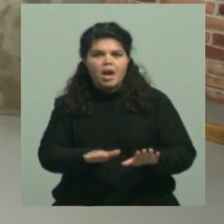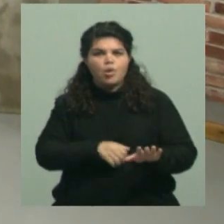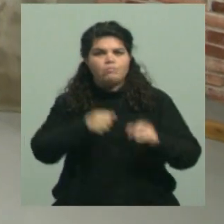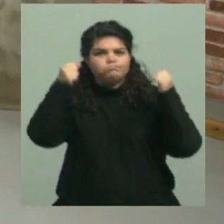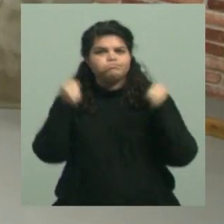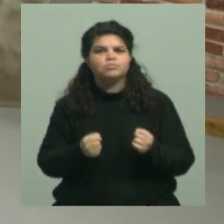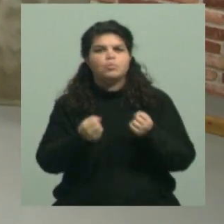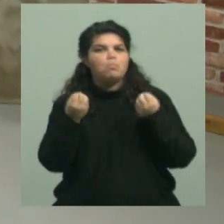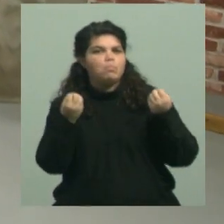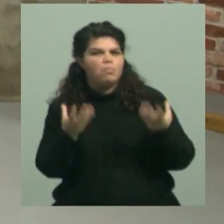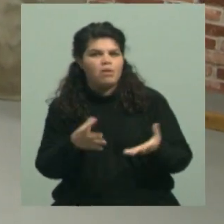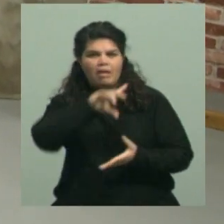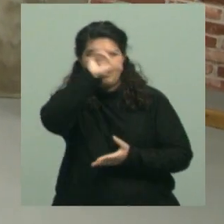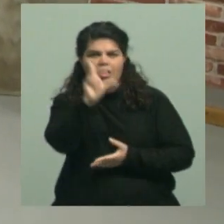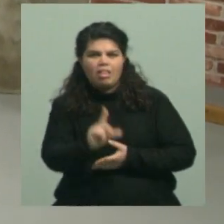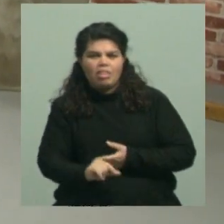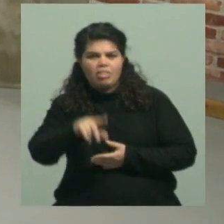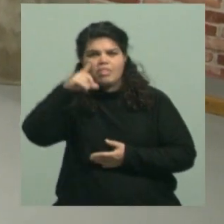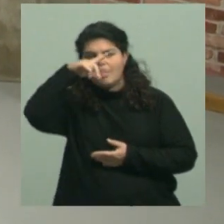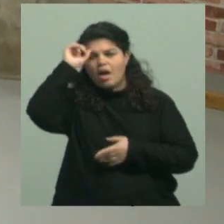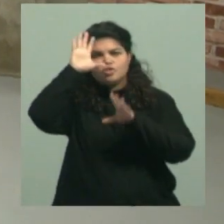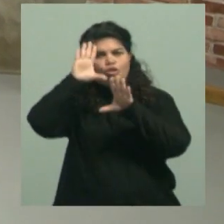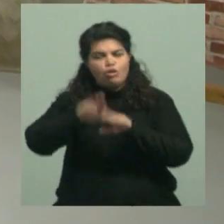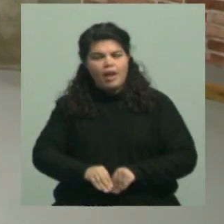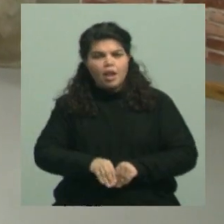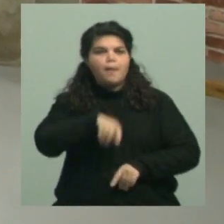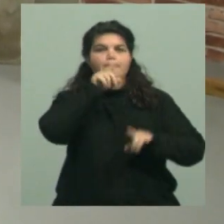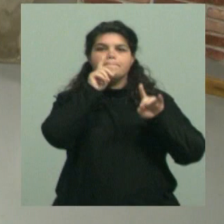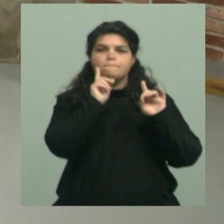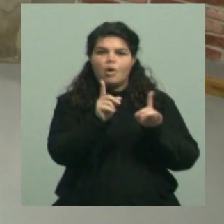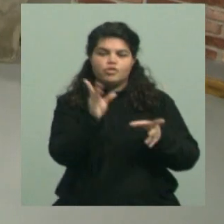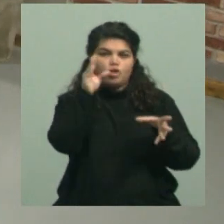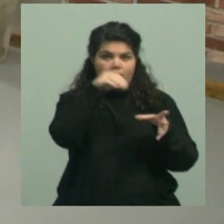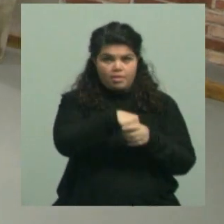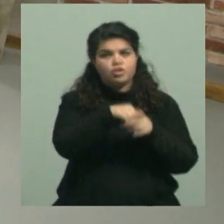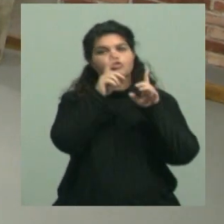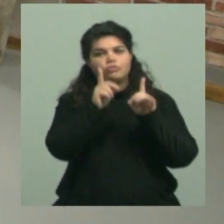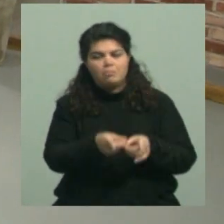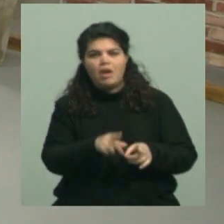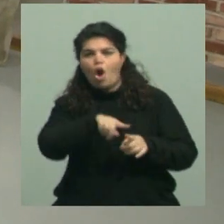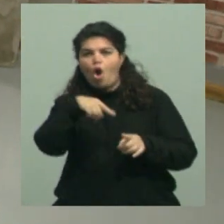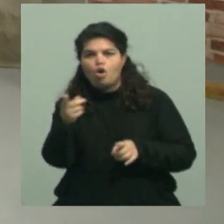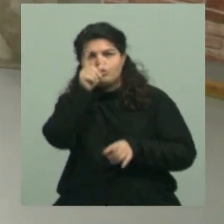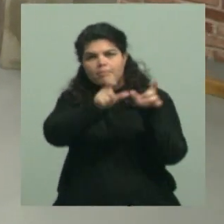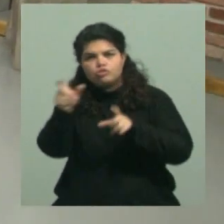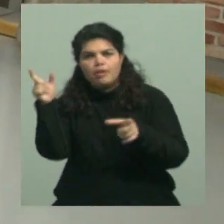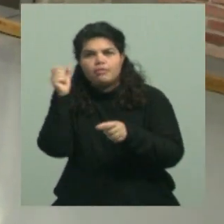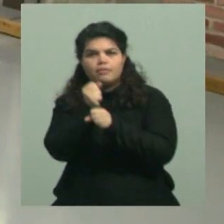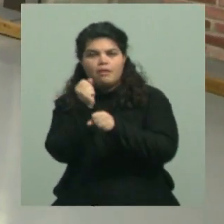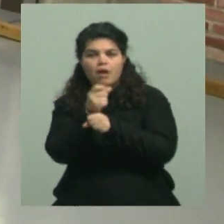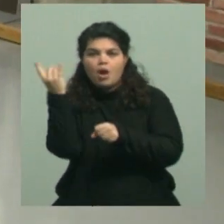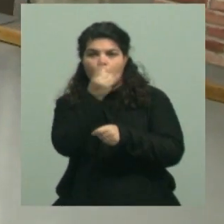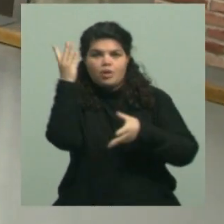nacional, convocada por docentes y no docentes, trabajadores de las universidades en todo el país. Tiene que ver con